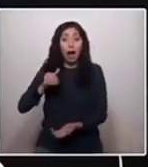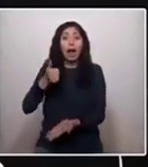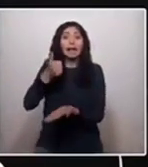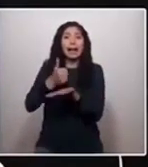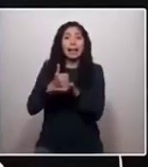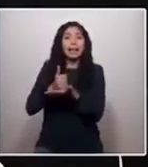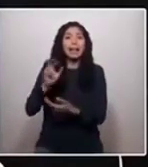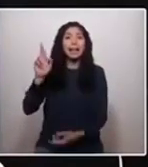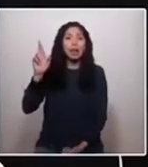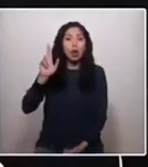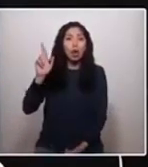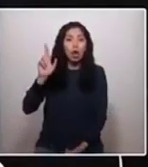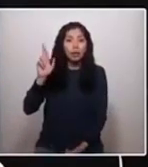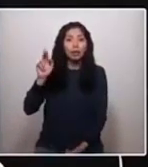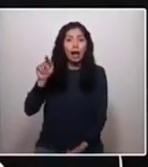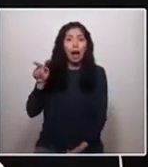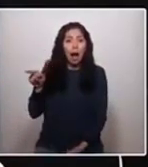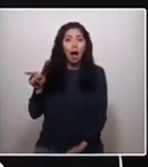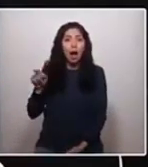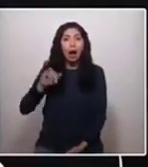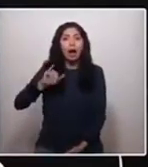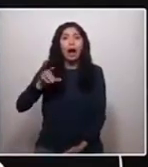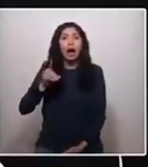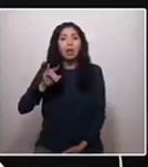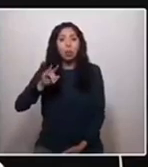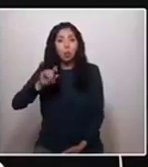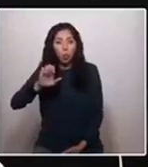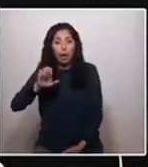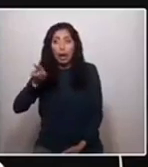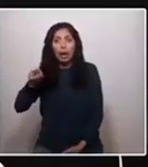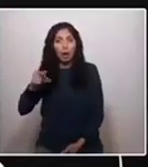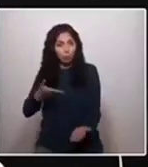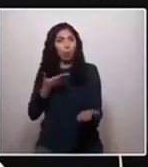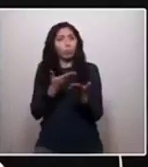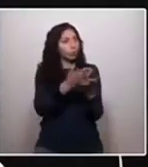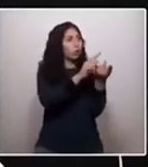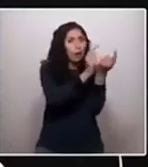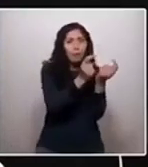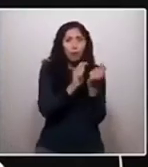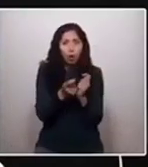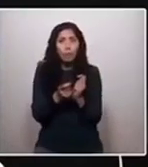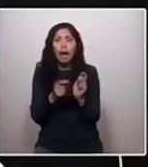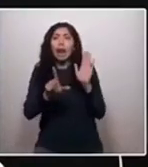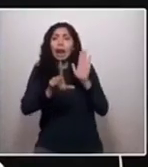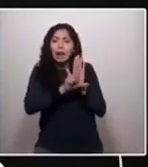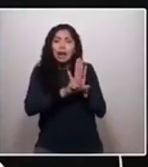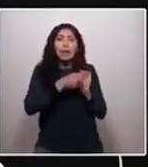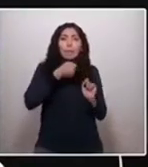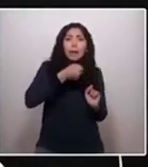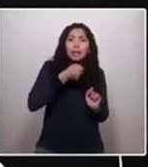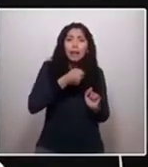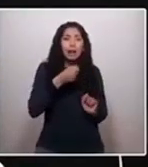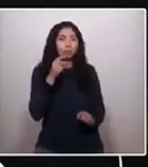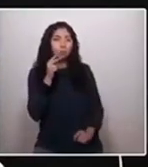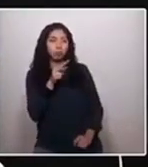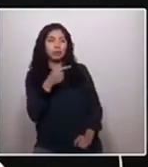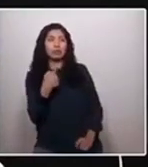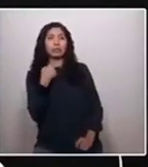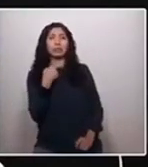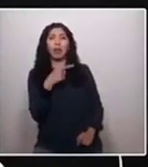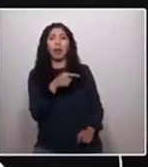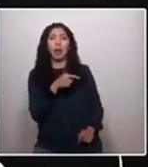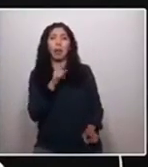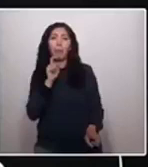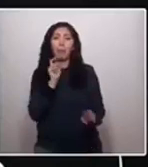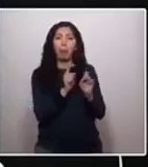el asedio mediático durante meses porque propuso reformas a la ley de medios y reformas del oligopolio mediático. Cualquier